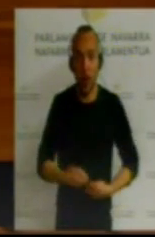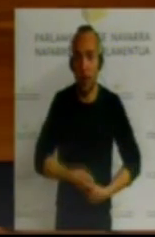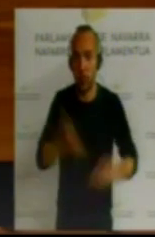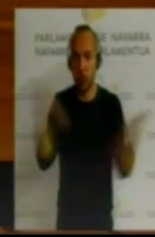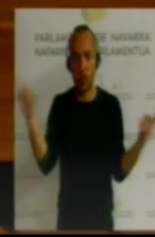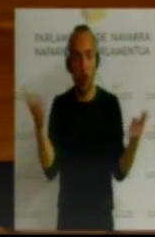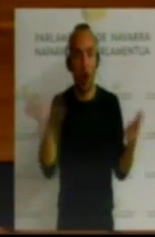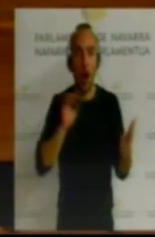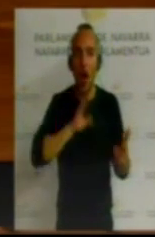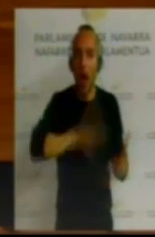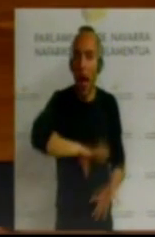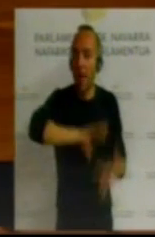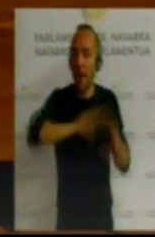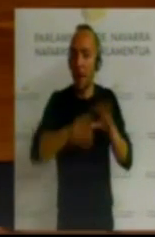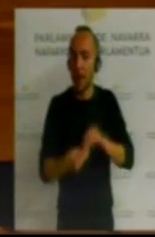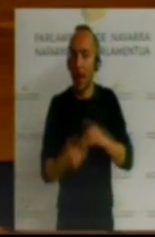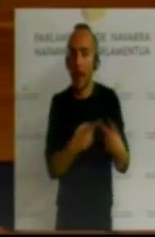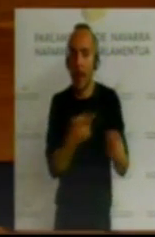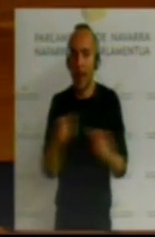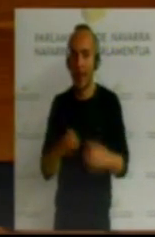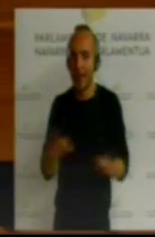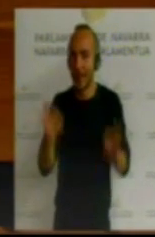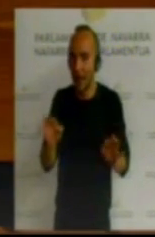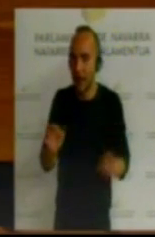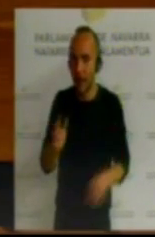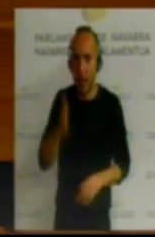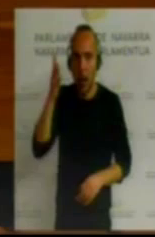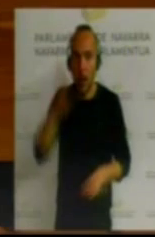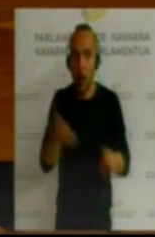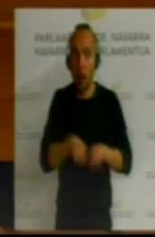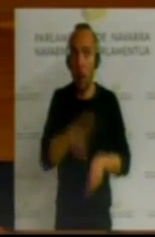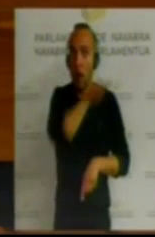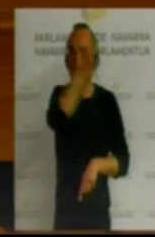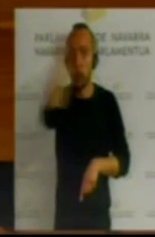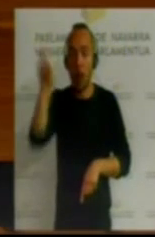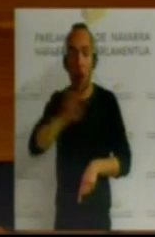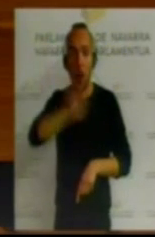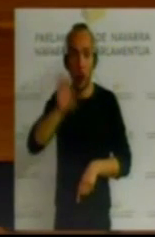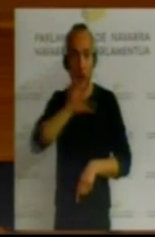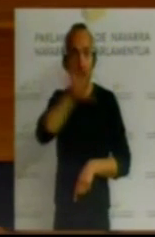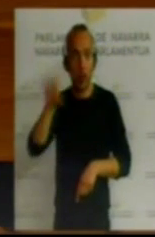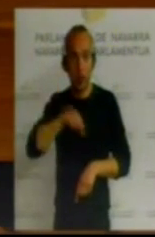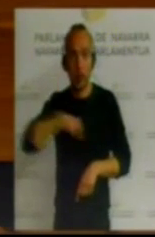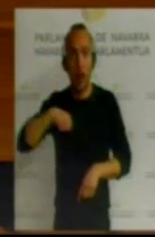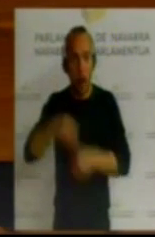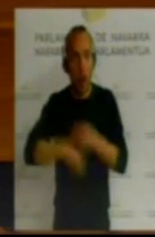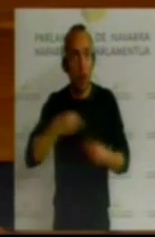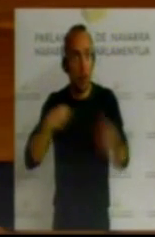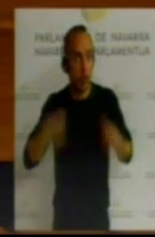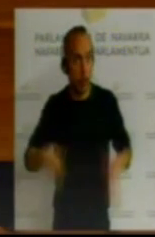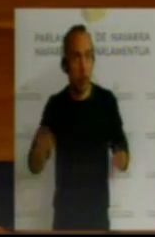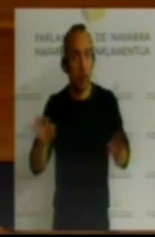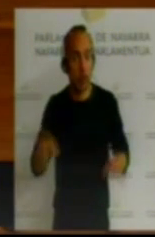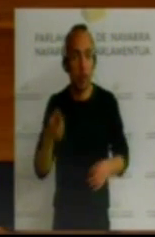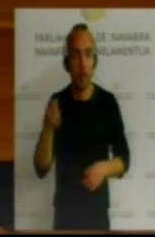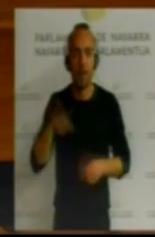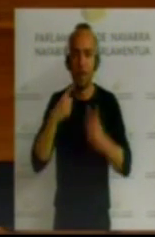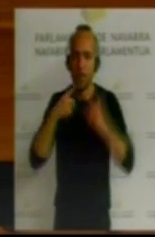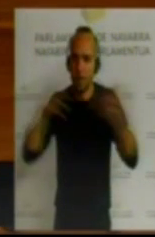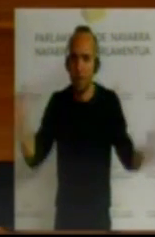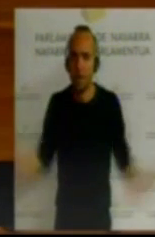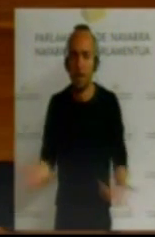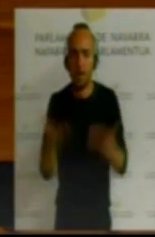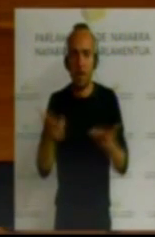o adaptarla a las necesidades reales de Navarra, como ya lo han hecho otras comunidades autónomas. Asimismo, impulsar y